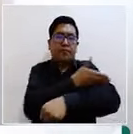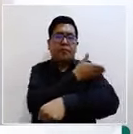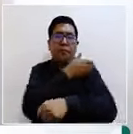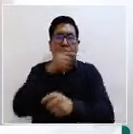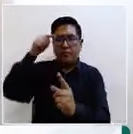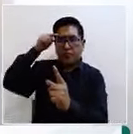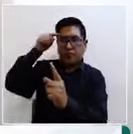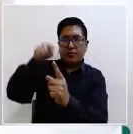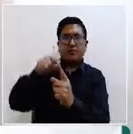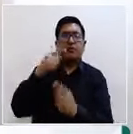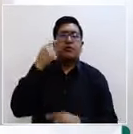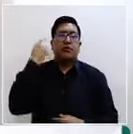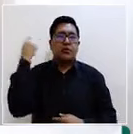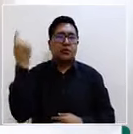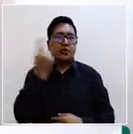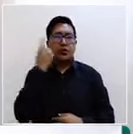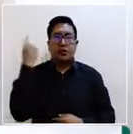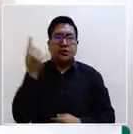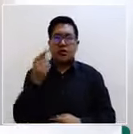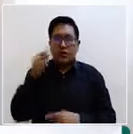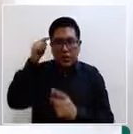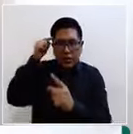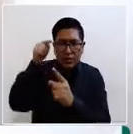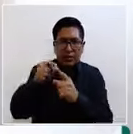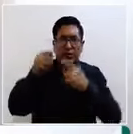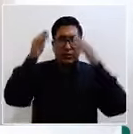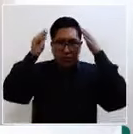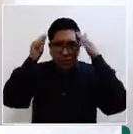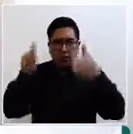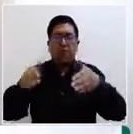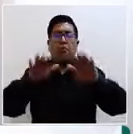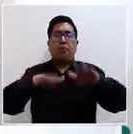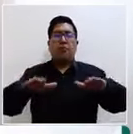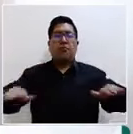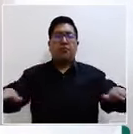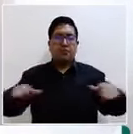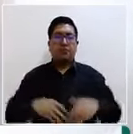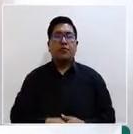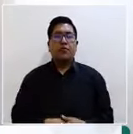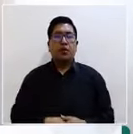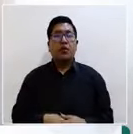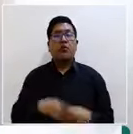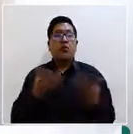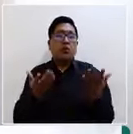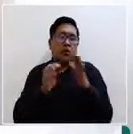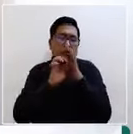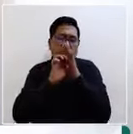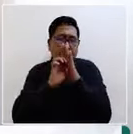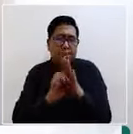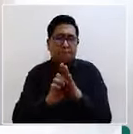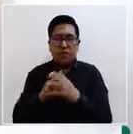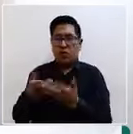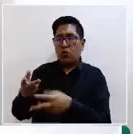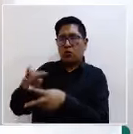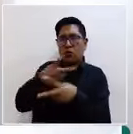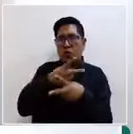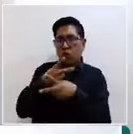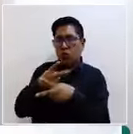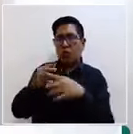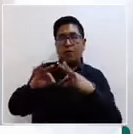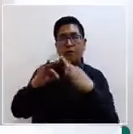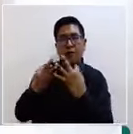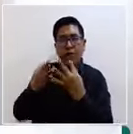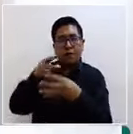favoreciendo siempre el interés superior de niñas y niños y su bienestar, bien sean bajo el cuidado de su familia